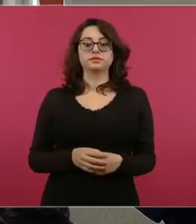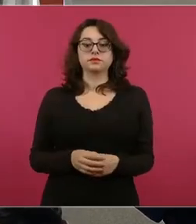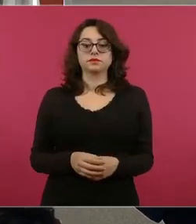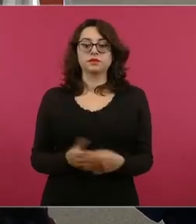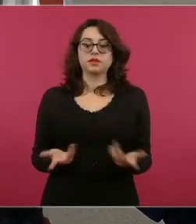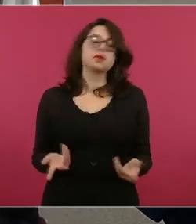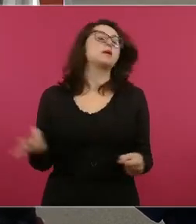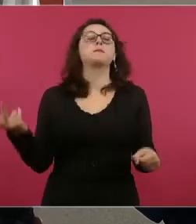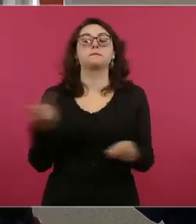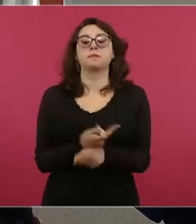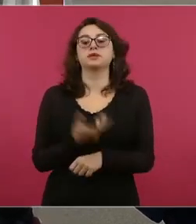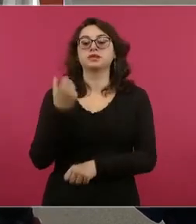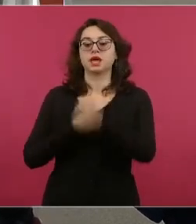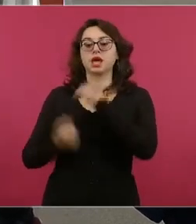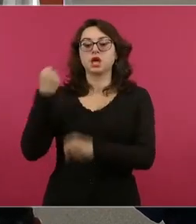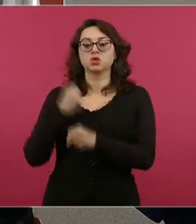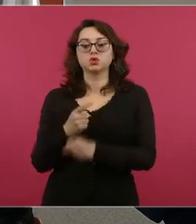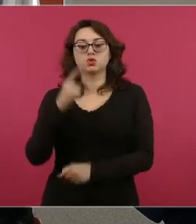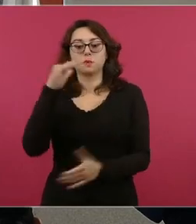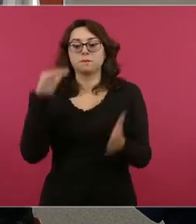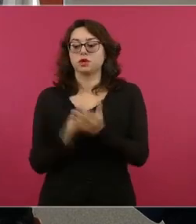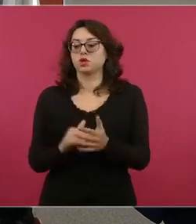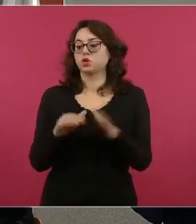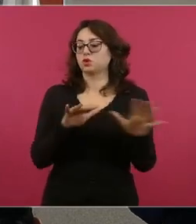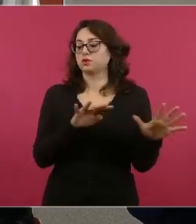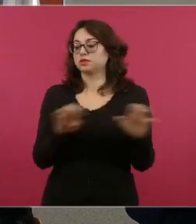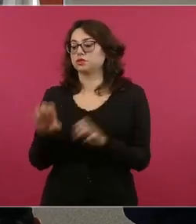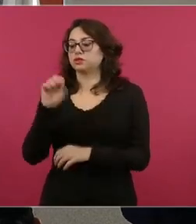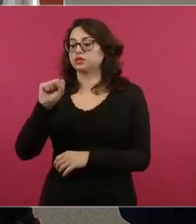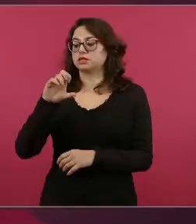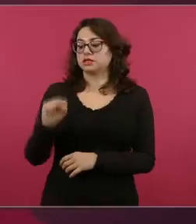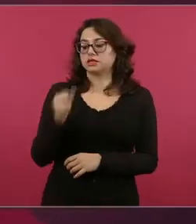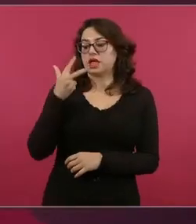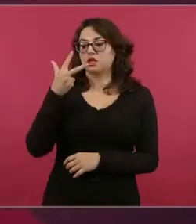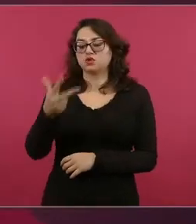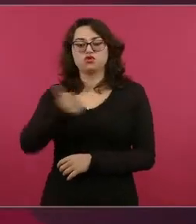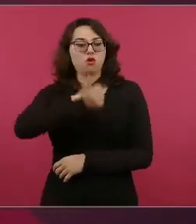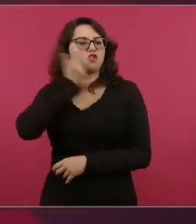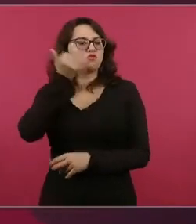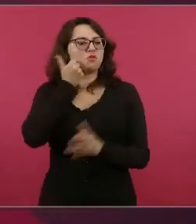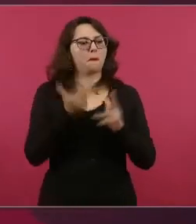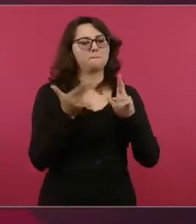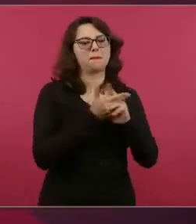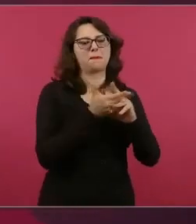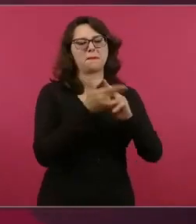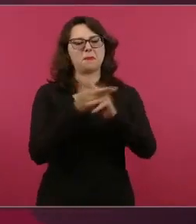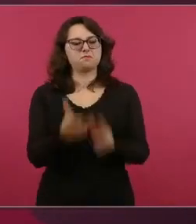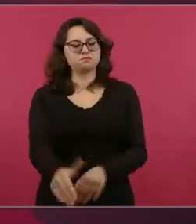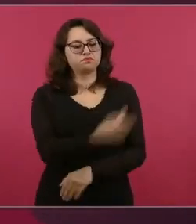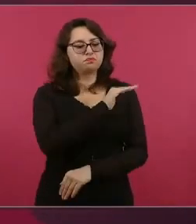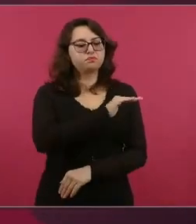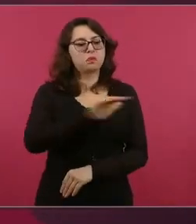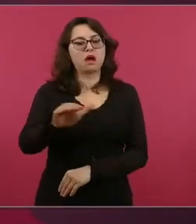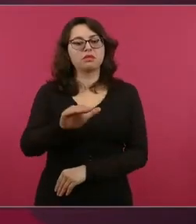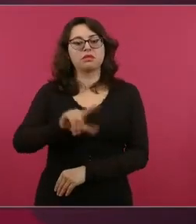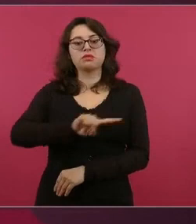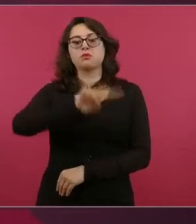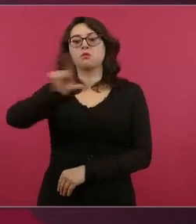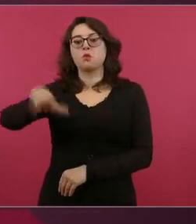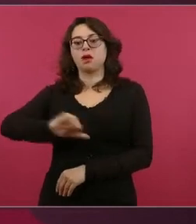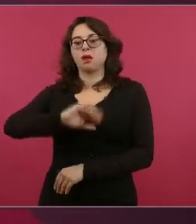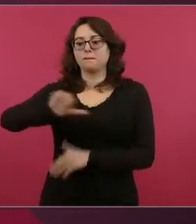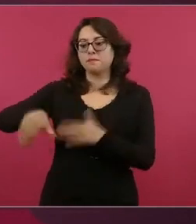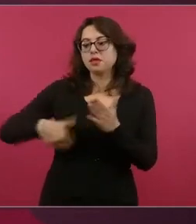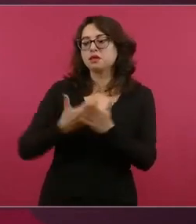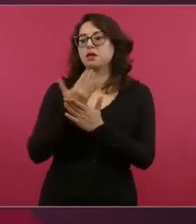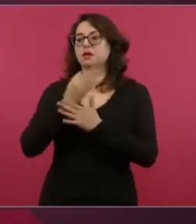¿por qué no hablar de eso, de lo que es la historia? En la